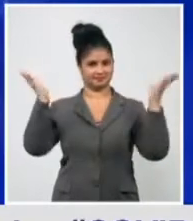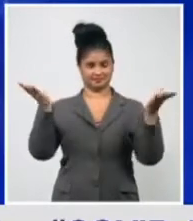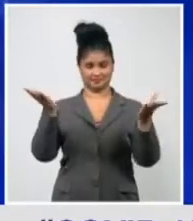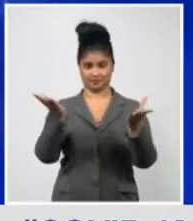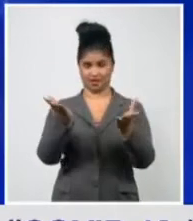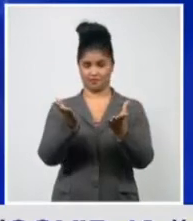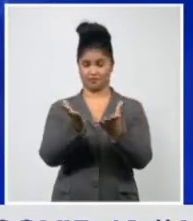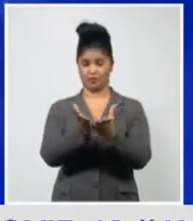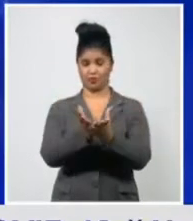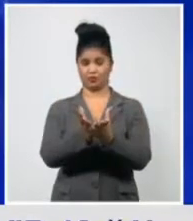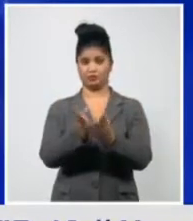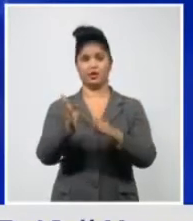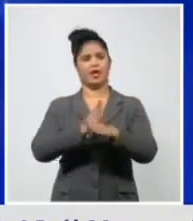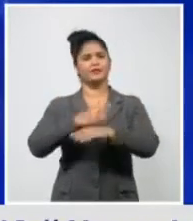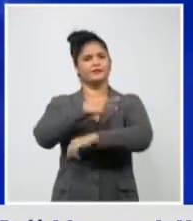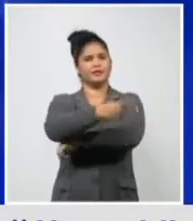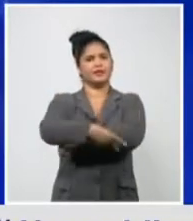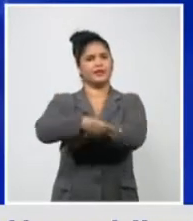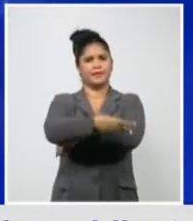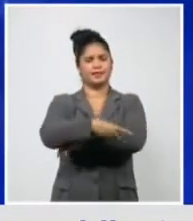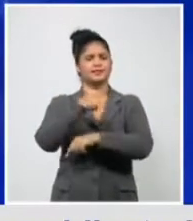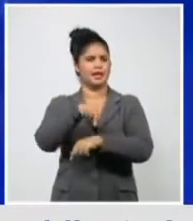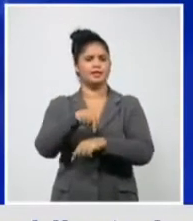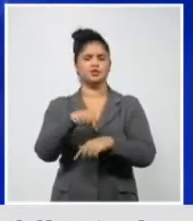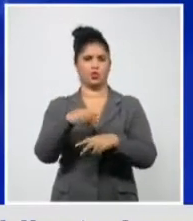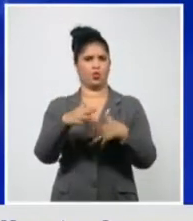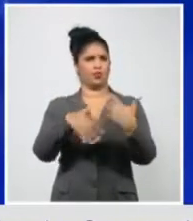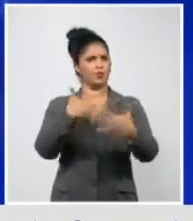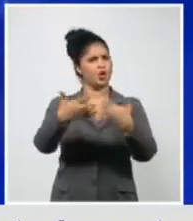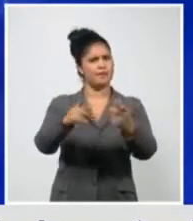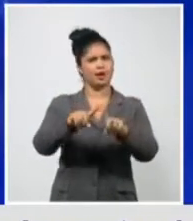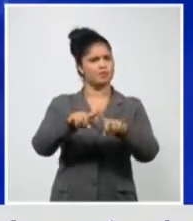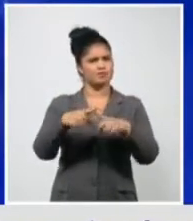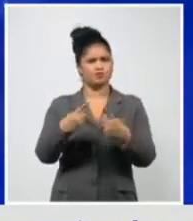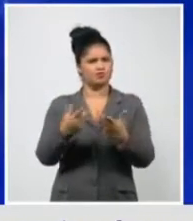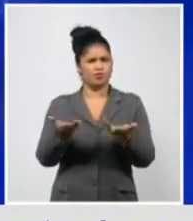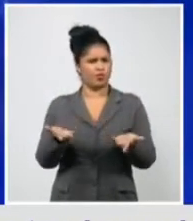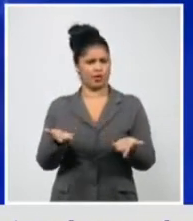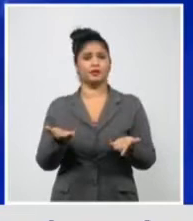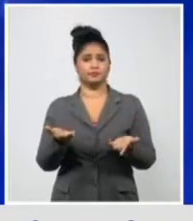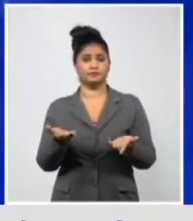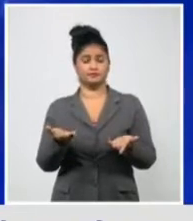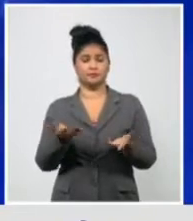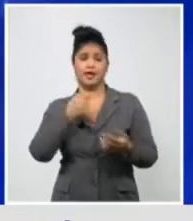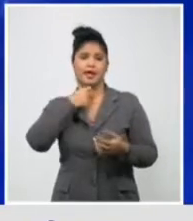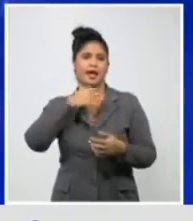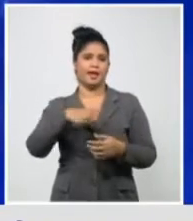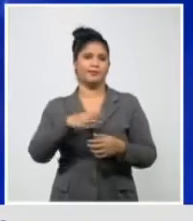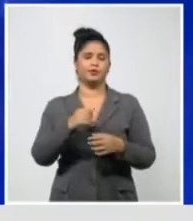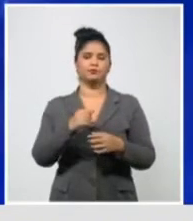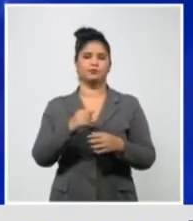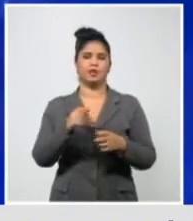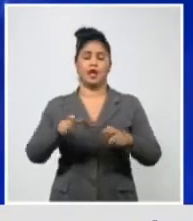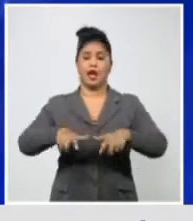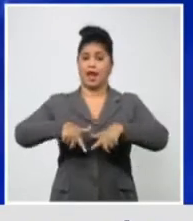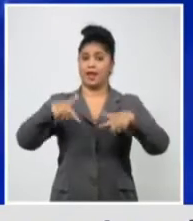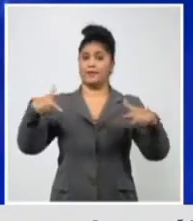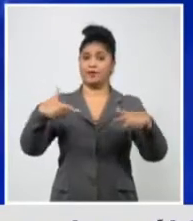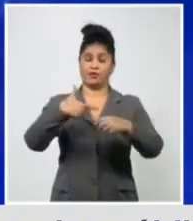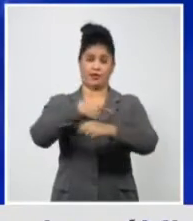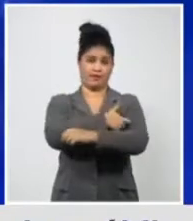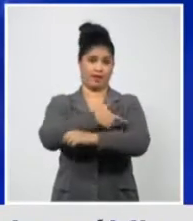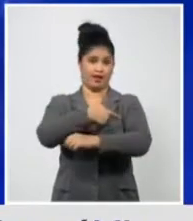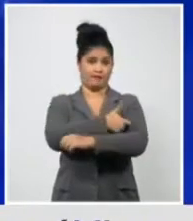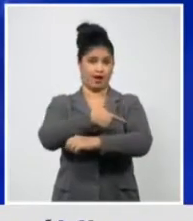¿Tendrían estas nuevas variantes un impacto negativo sobre estas vacunas? Y para que se entienda, la mayoría de las vacunas están dirigiendo su